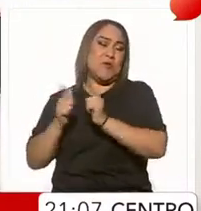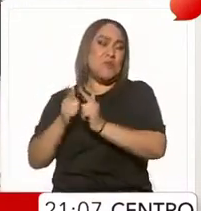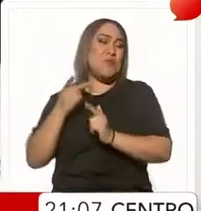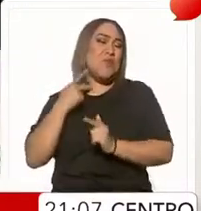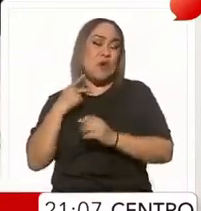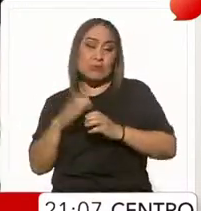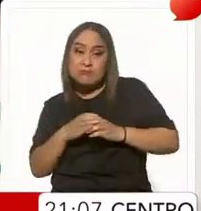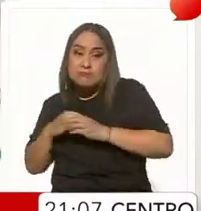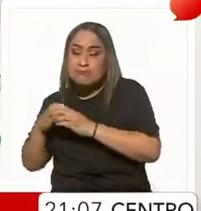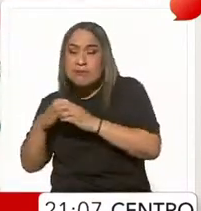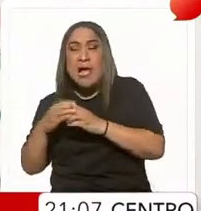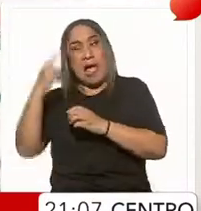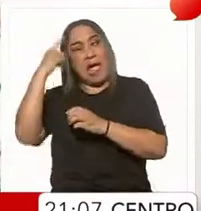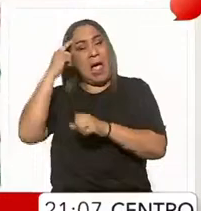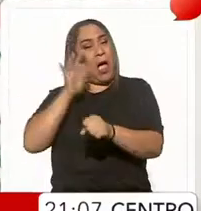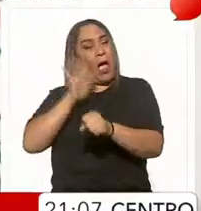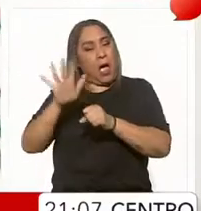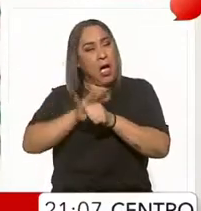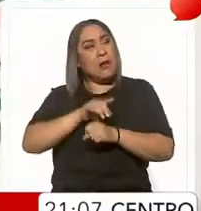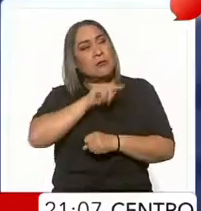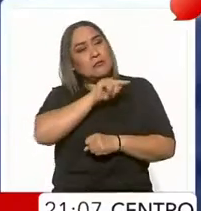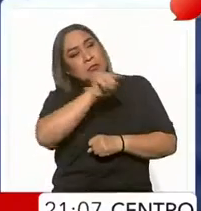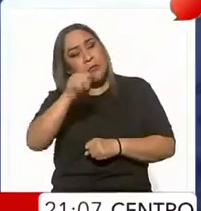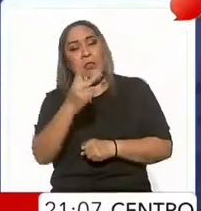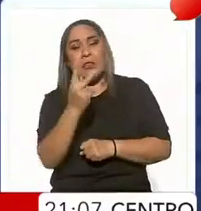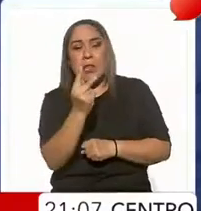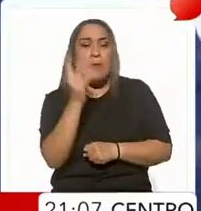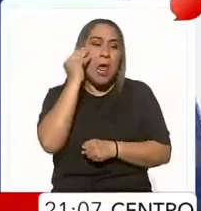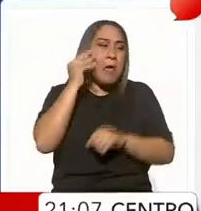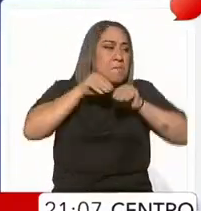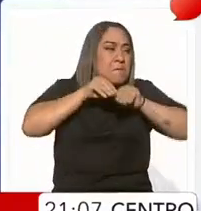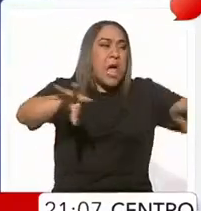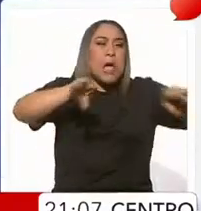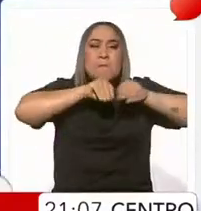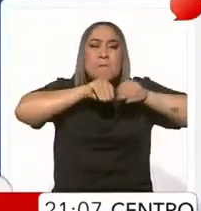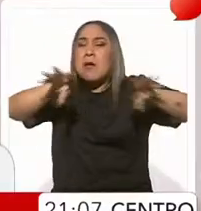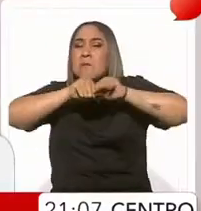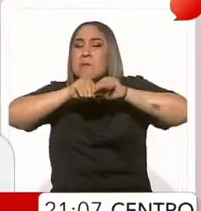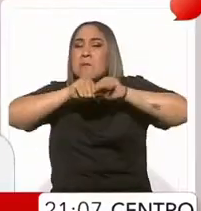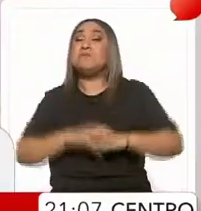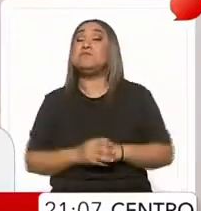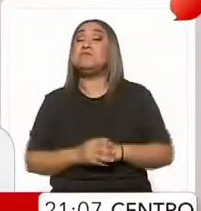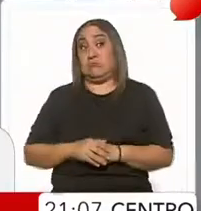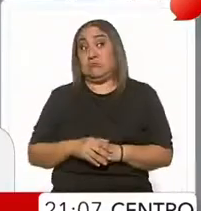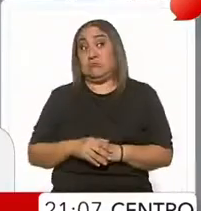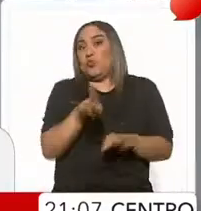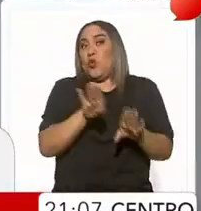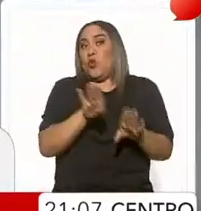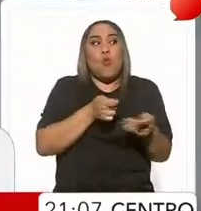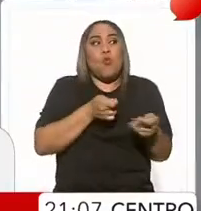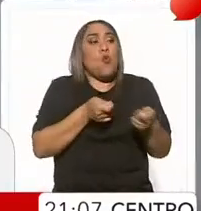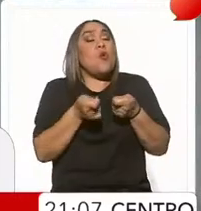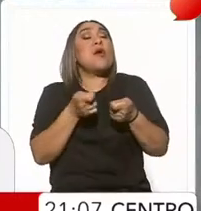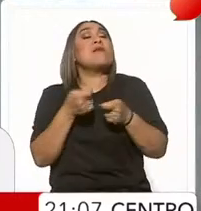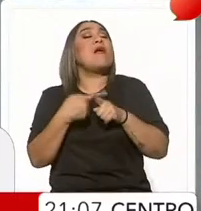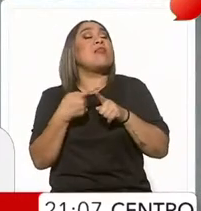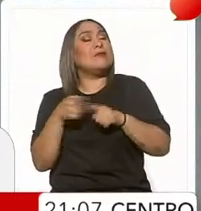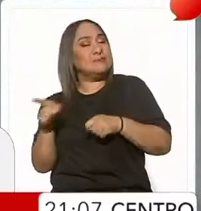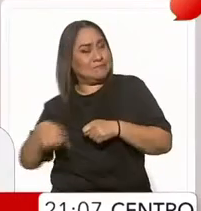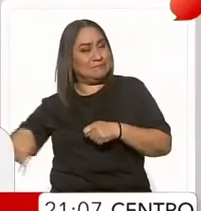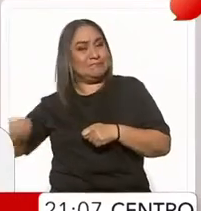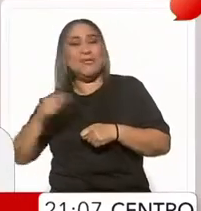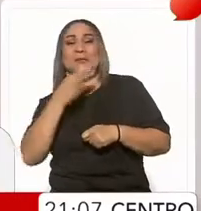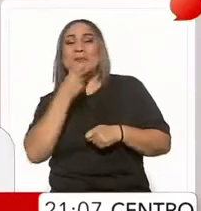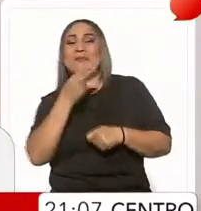utilizando a los medios de comunicación. Los medios fueron controlados por hombres de negocios,